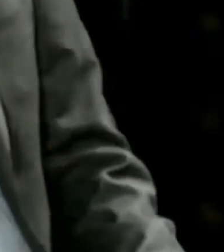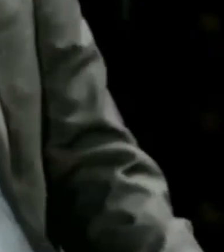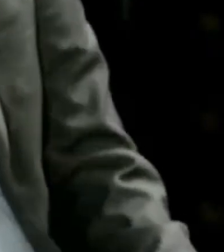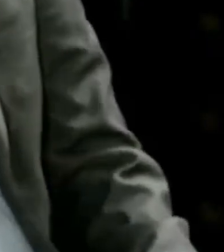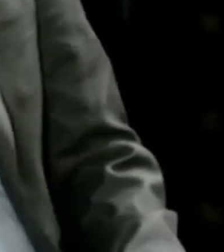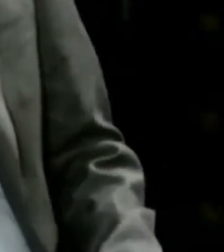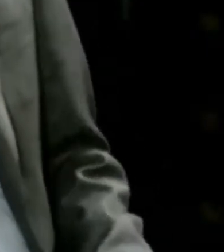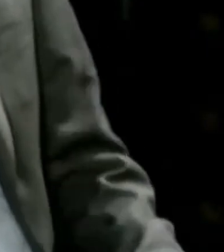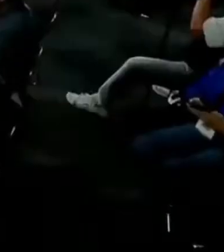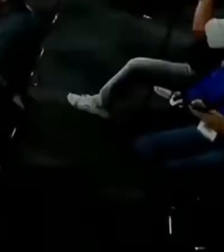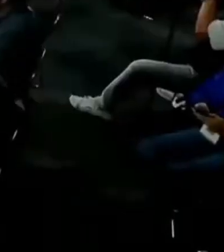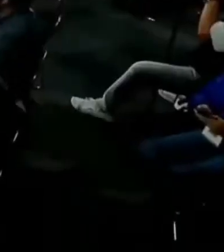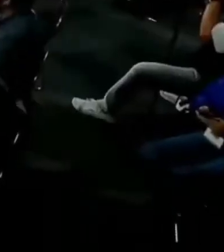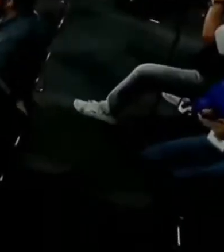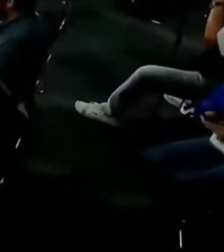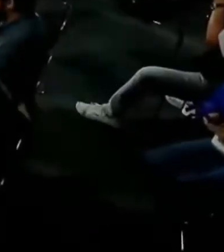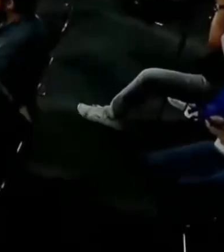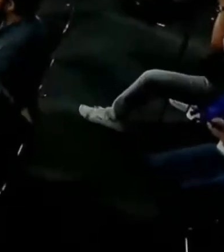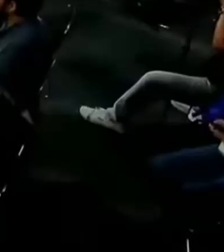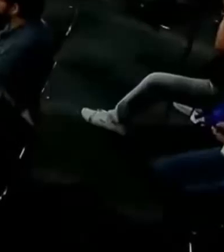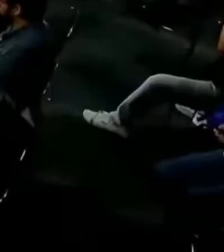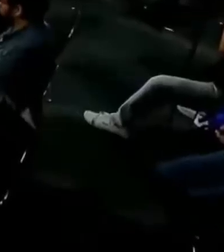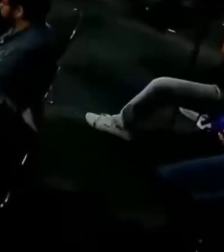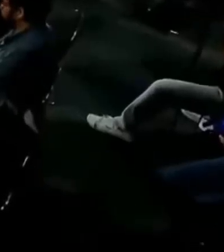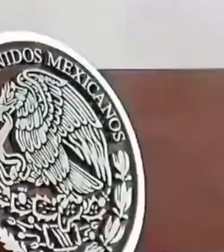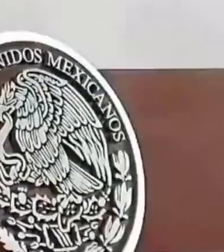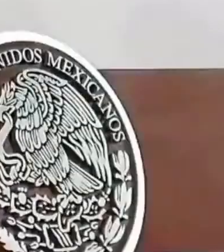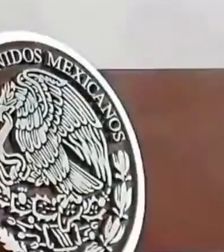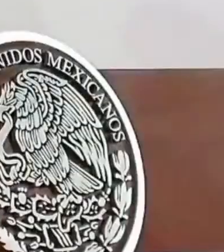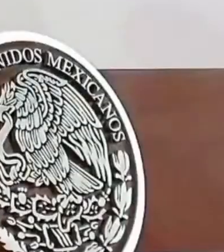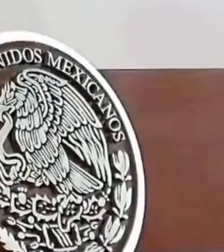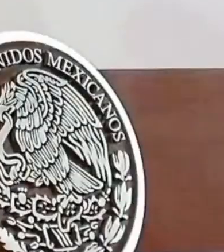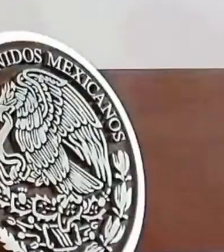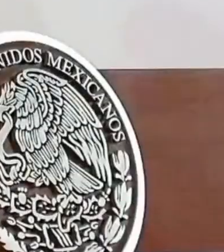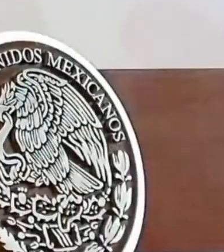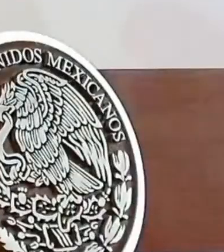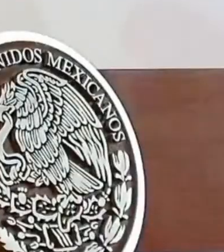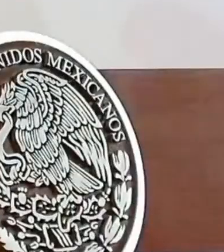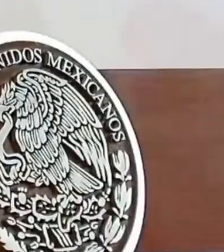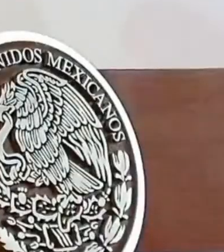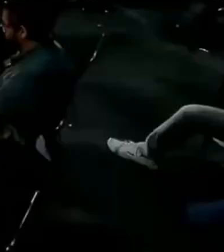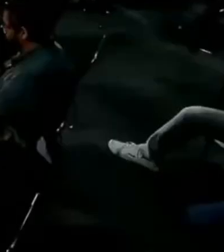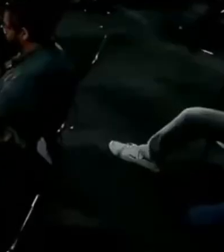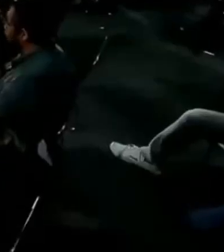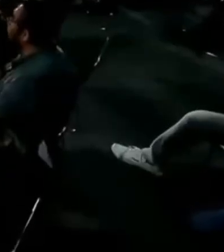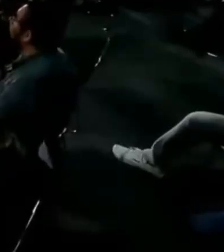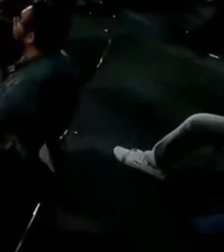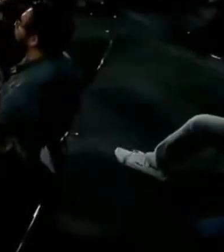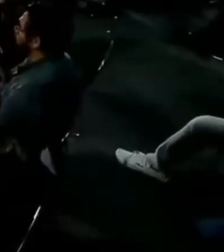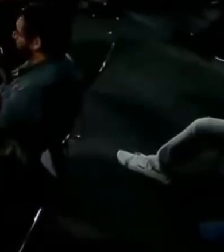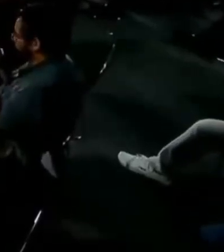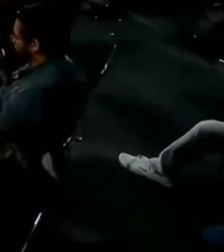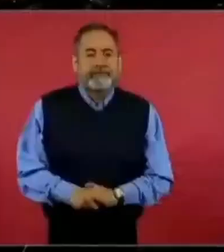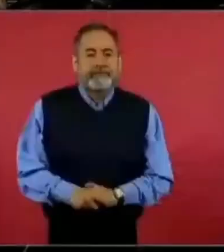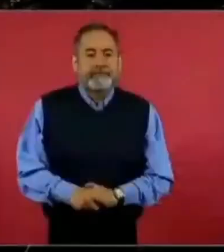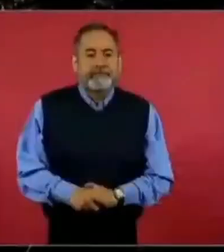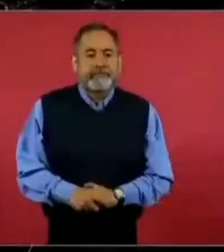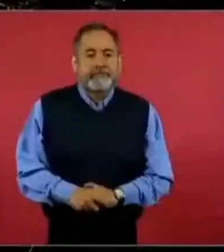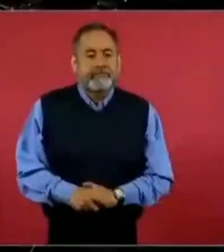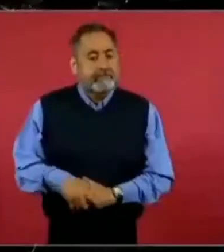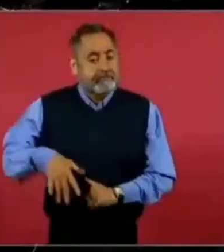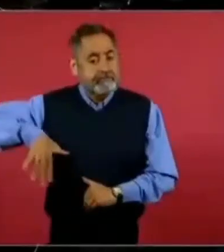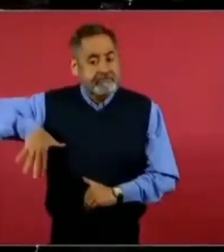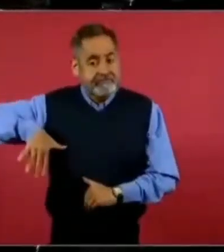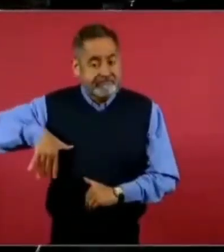La información que les acabo de dar es la información que hemos recibido. ¿Para sale con una fotografía de mayoría que es una persona que no ha